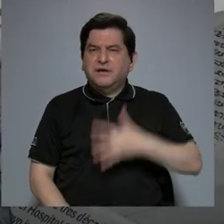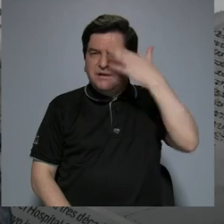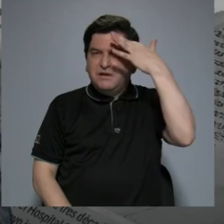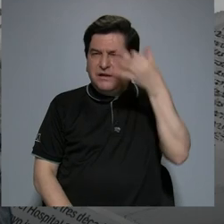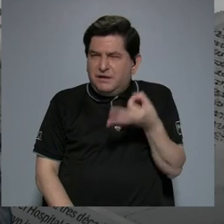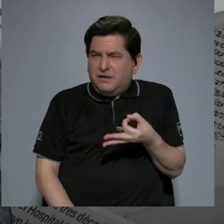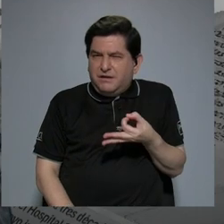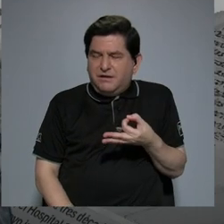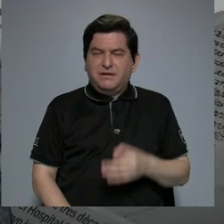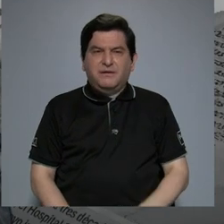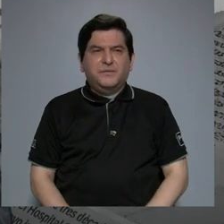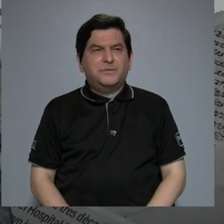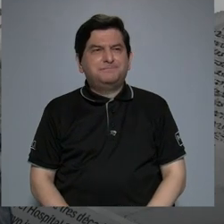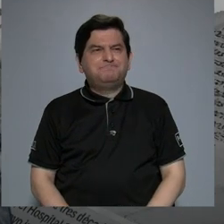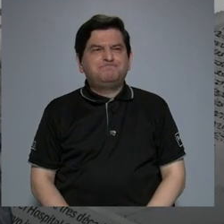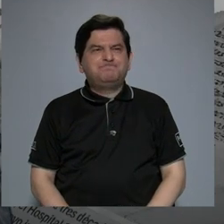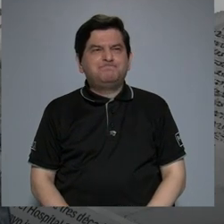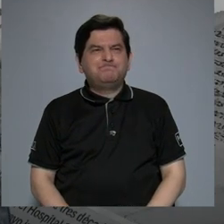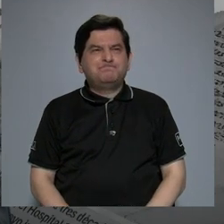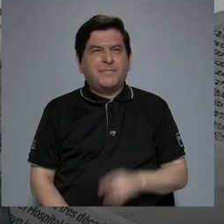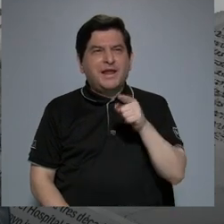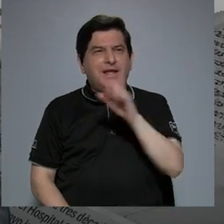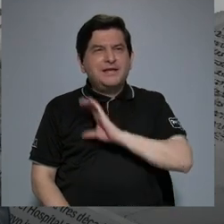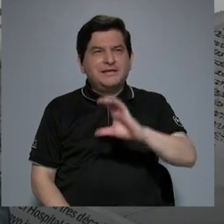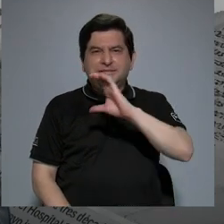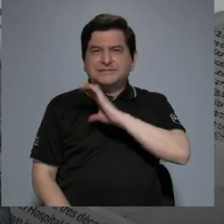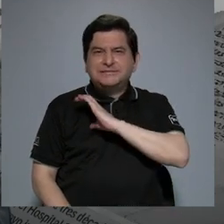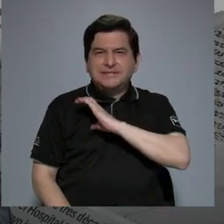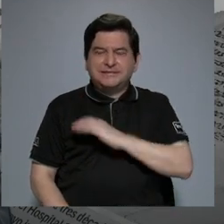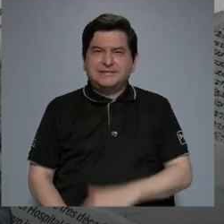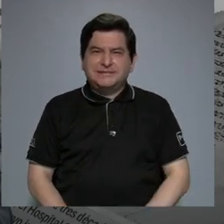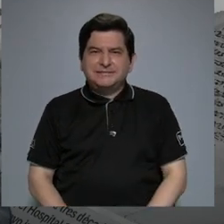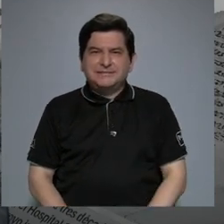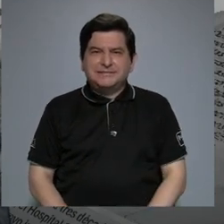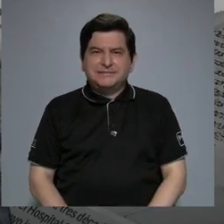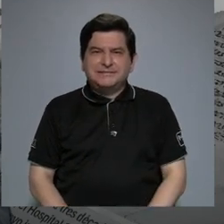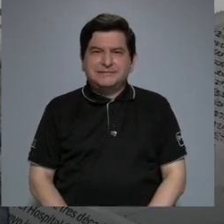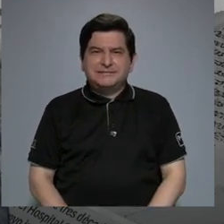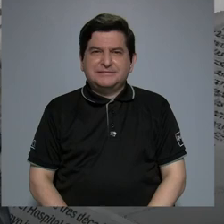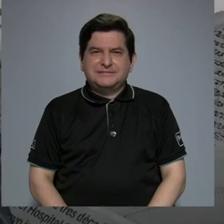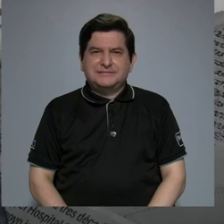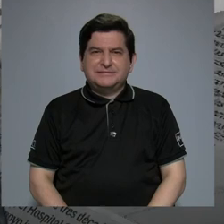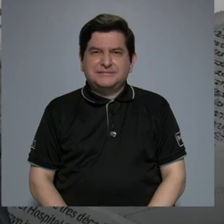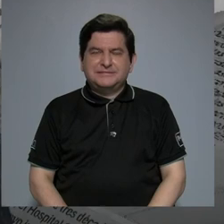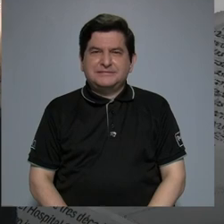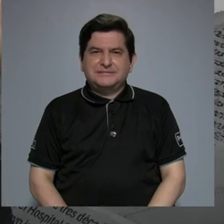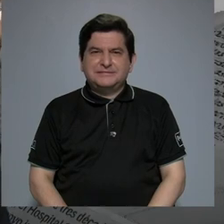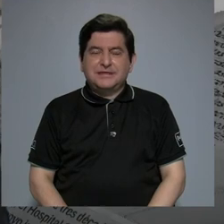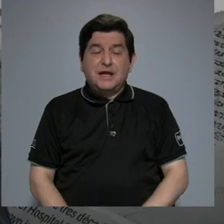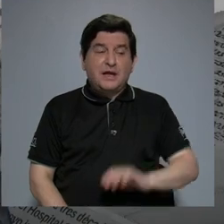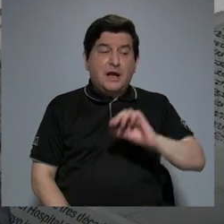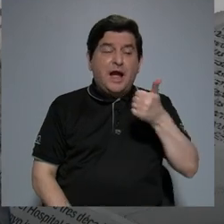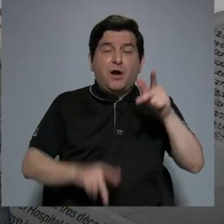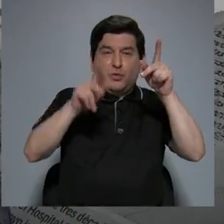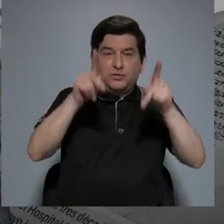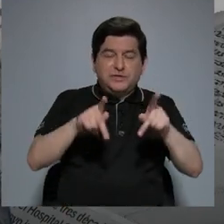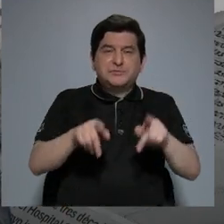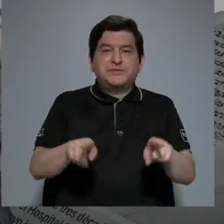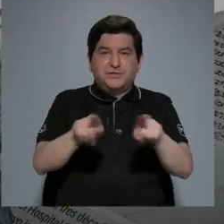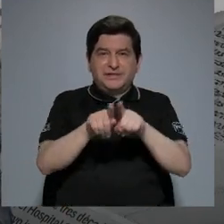que esta es una característica de contar con otras personas